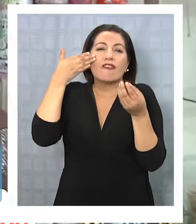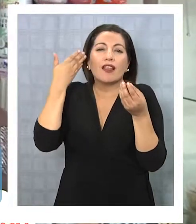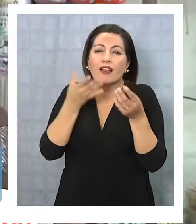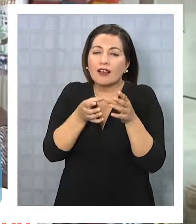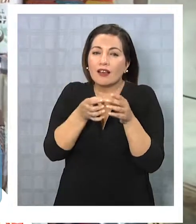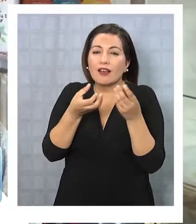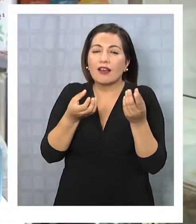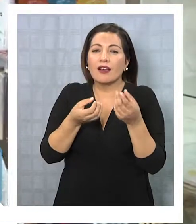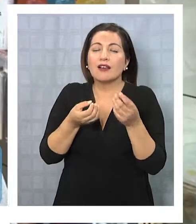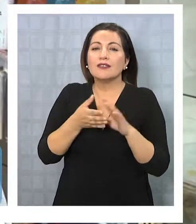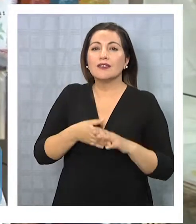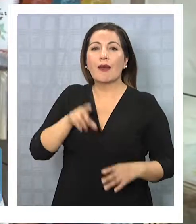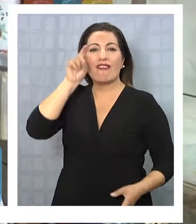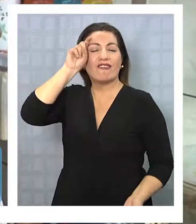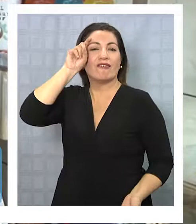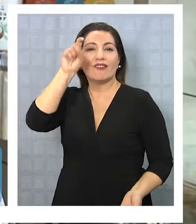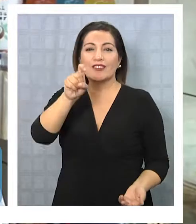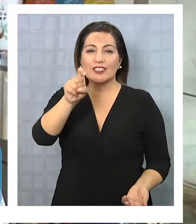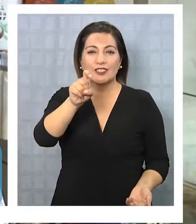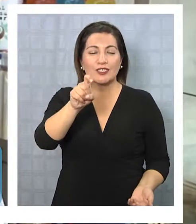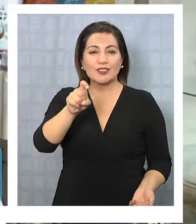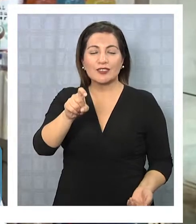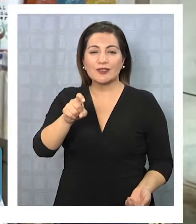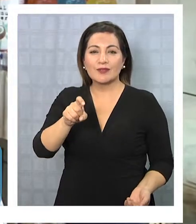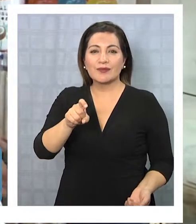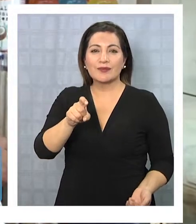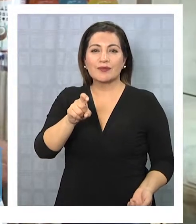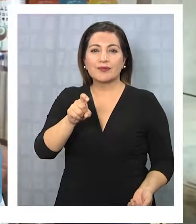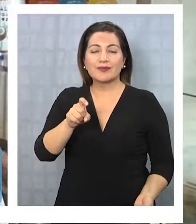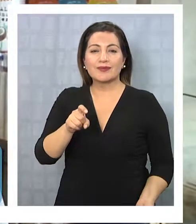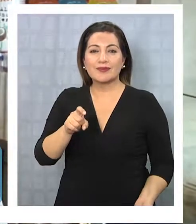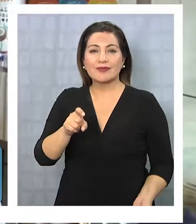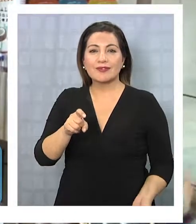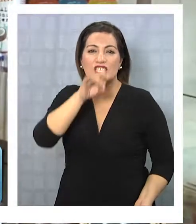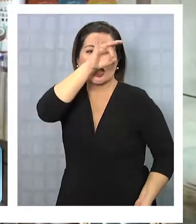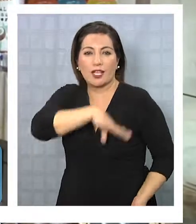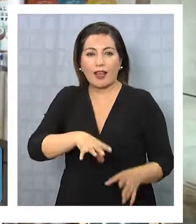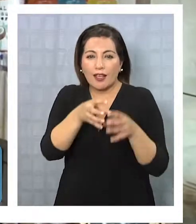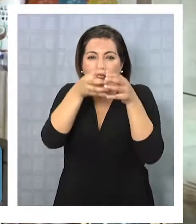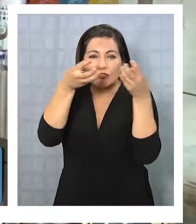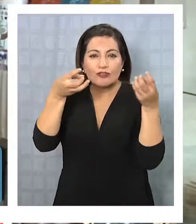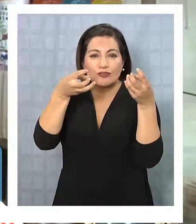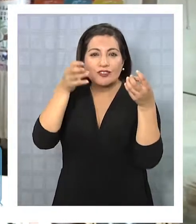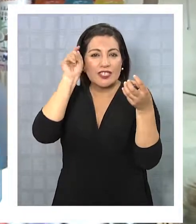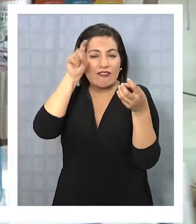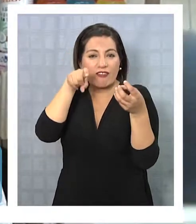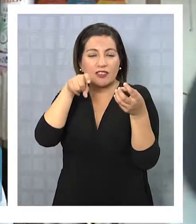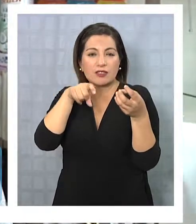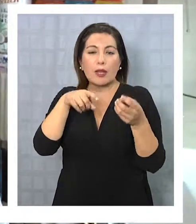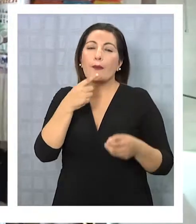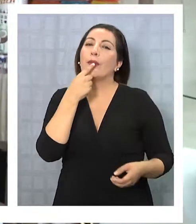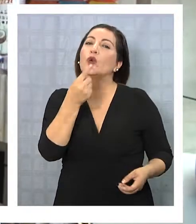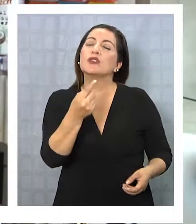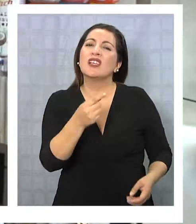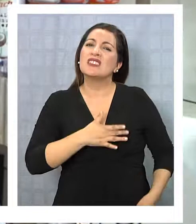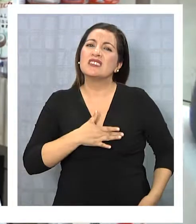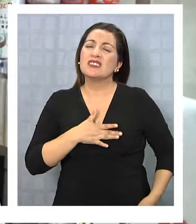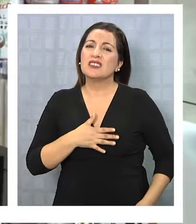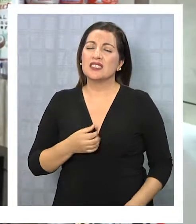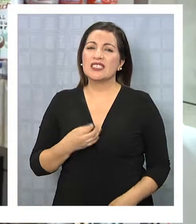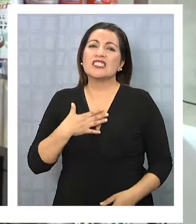el preferido? El preferido más es el que tiene el chilenito. ¿Sientes que en esta fecha